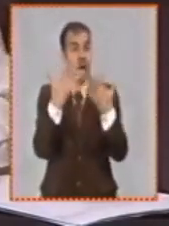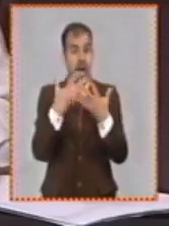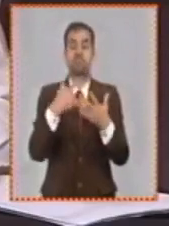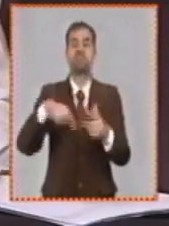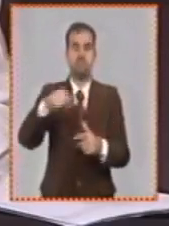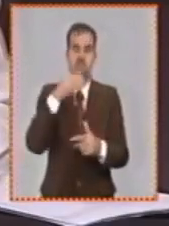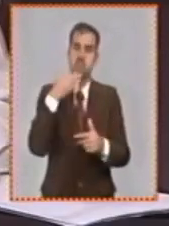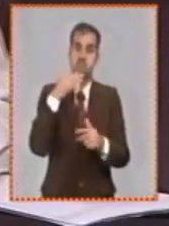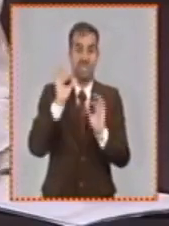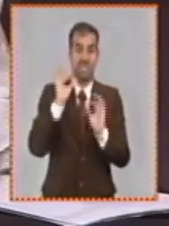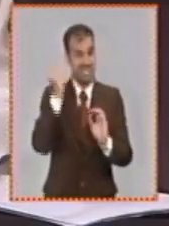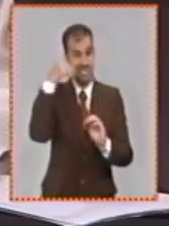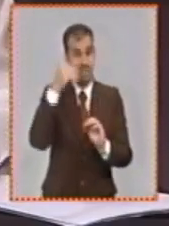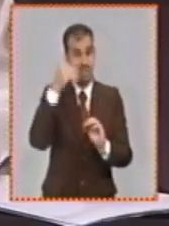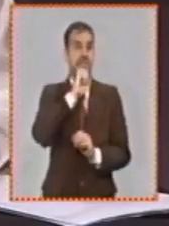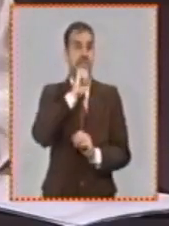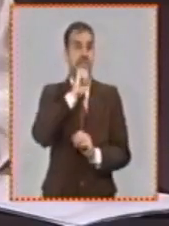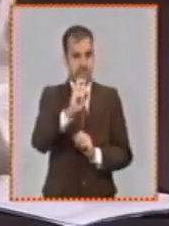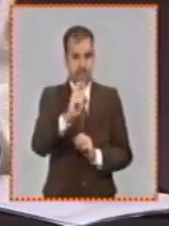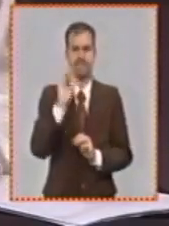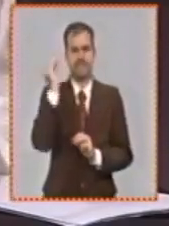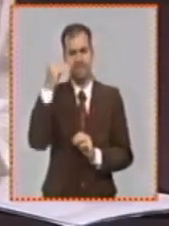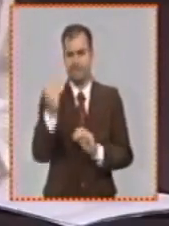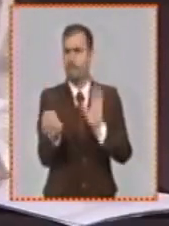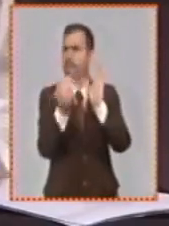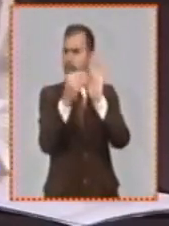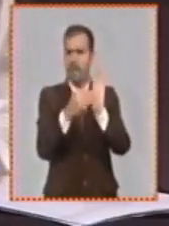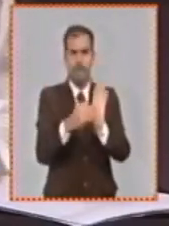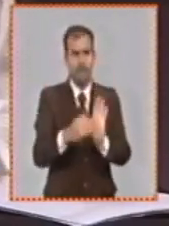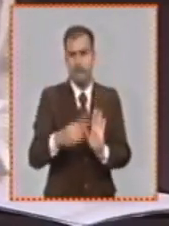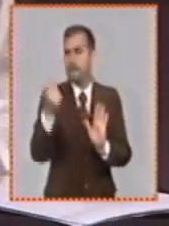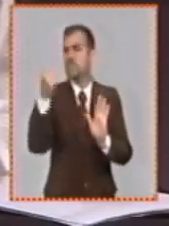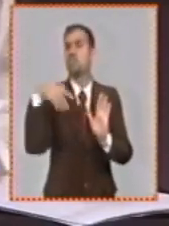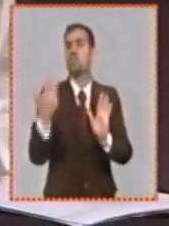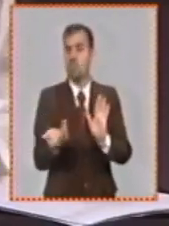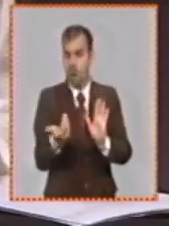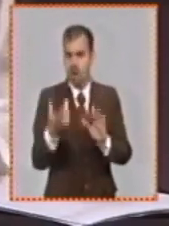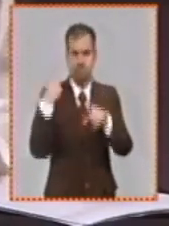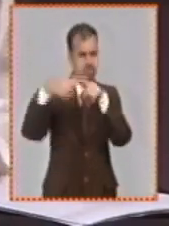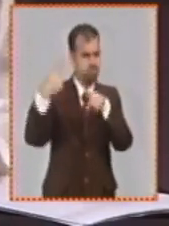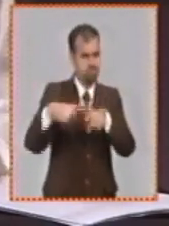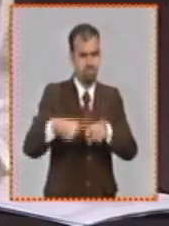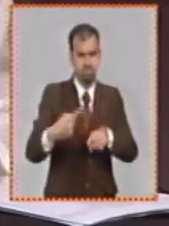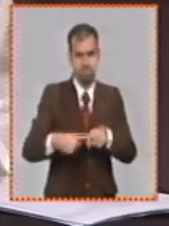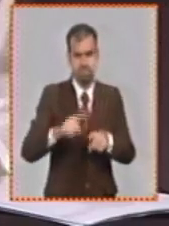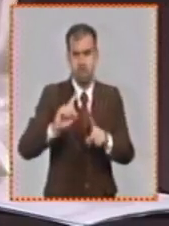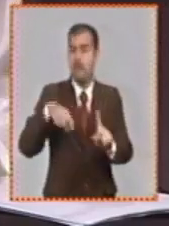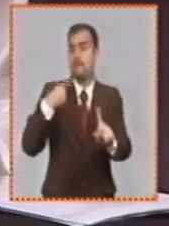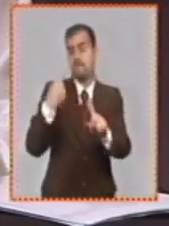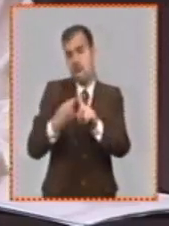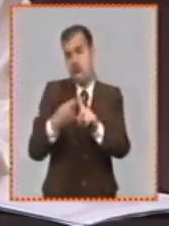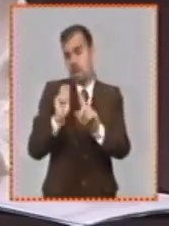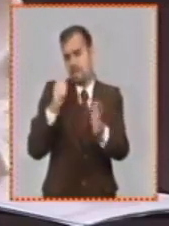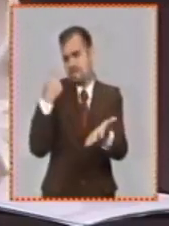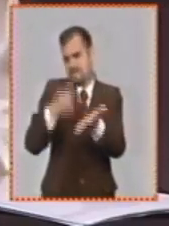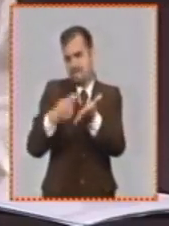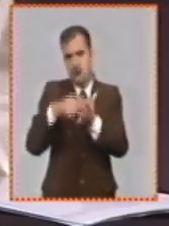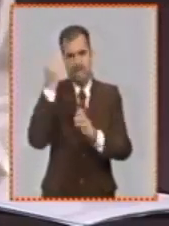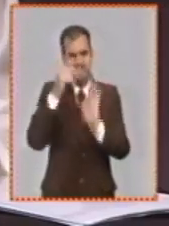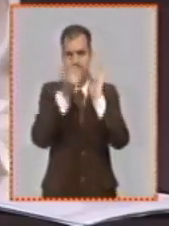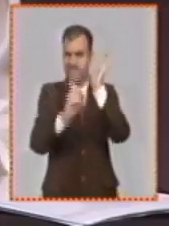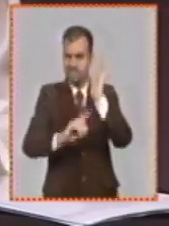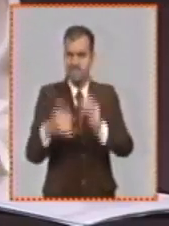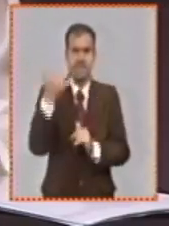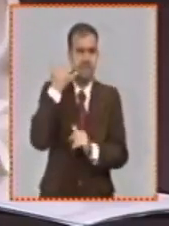gestión de este proceso tan complejo como definir los precios de productos o de definición de tarifas a la población. Ahora, el